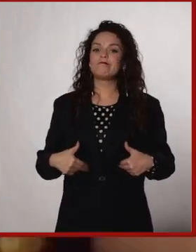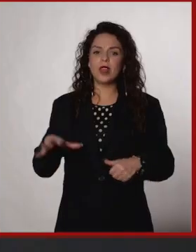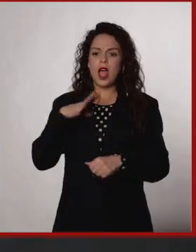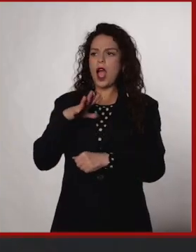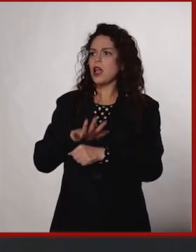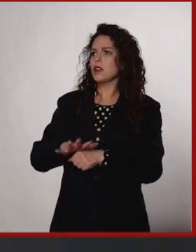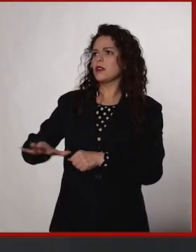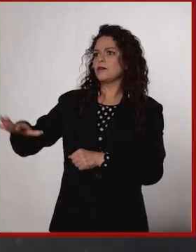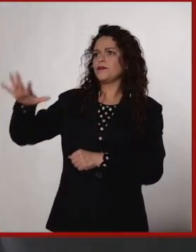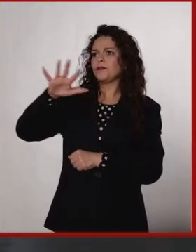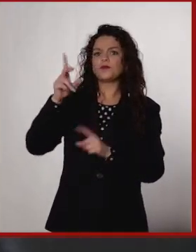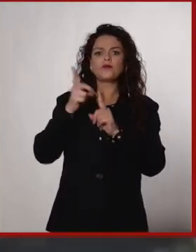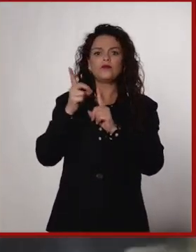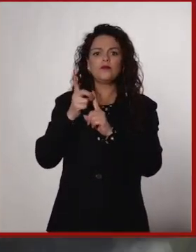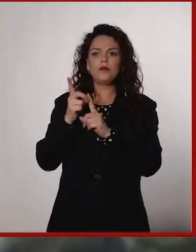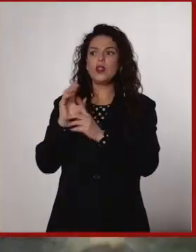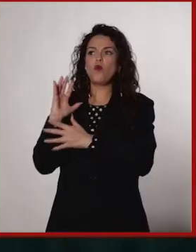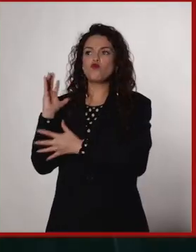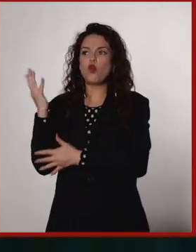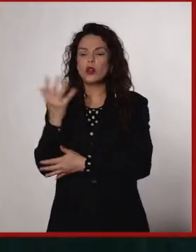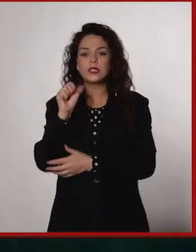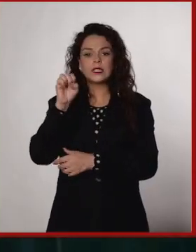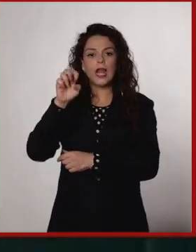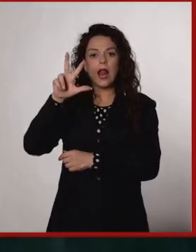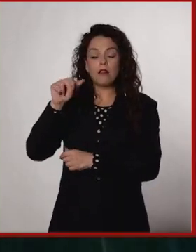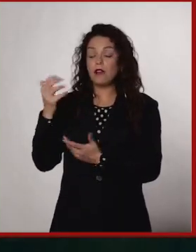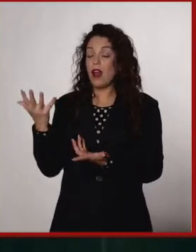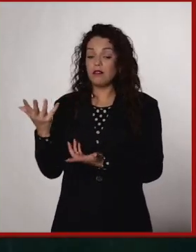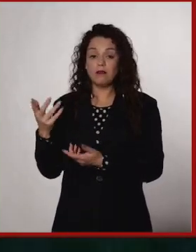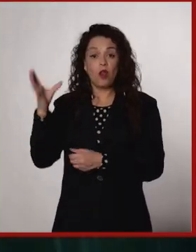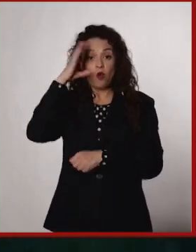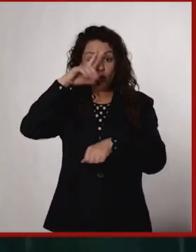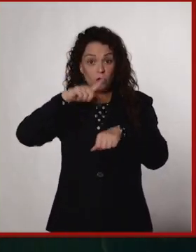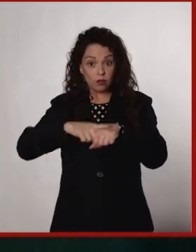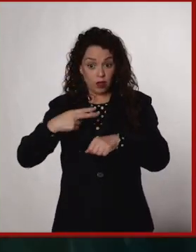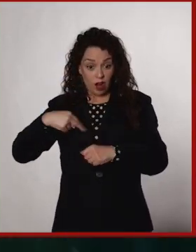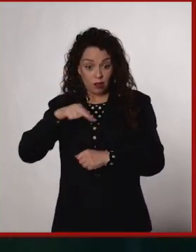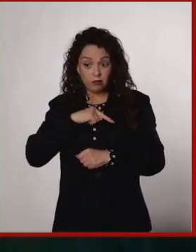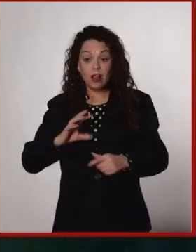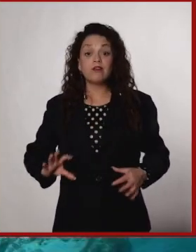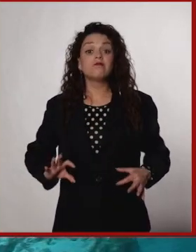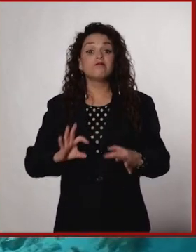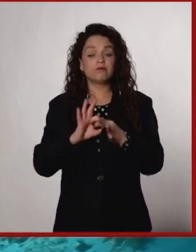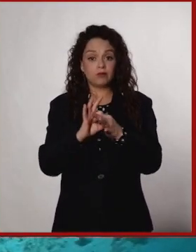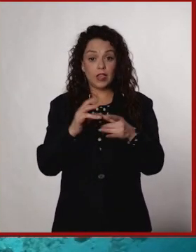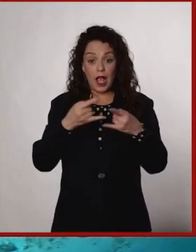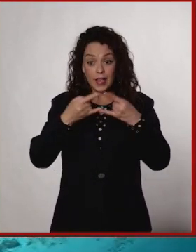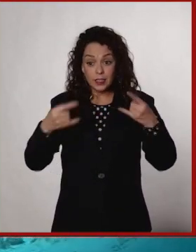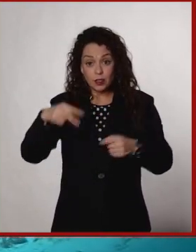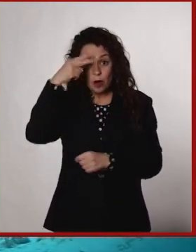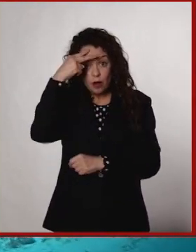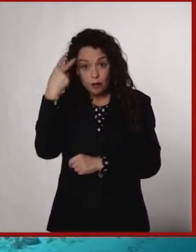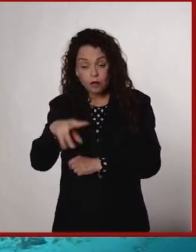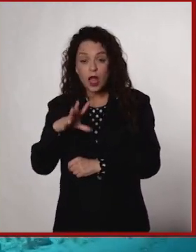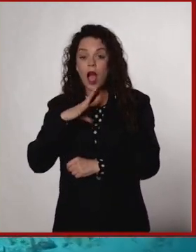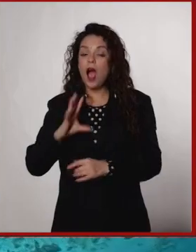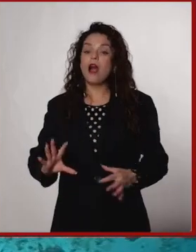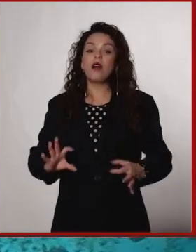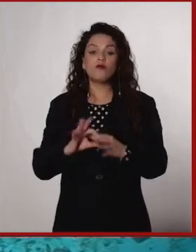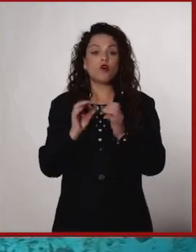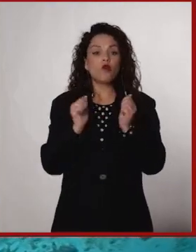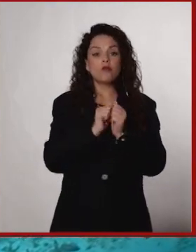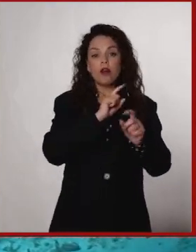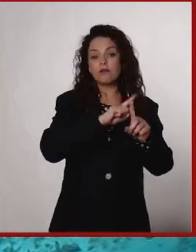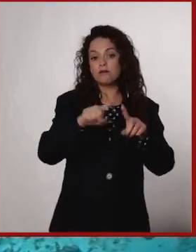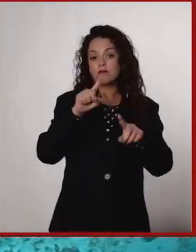ahí está la biodiversidad en la vida silvestre. Somos parte de ella, nuestra cultura es parte de ella, la historia de México tiene que